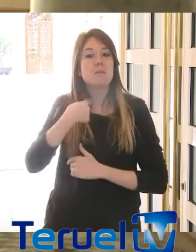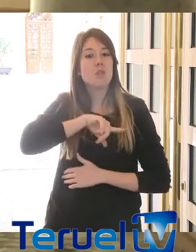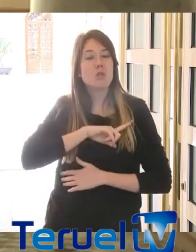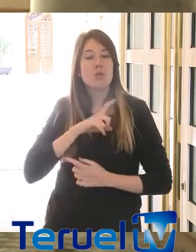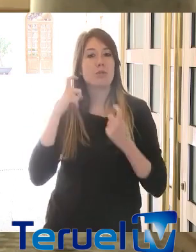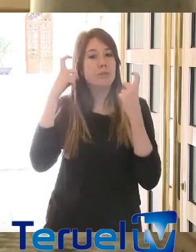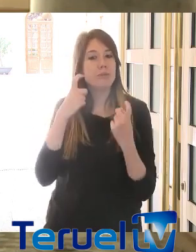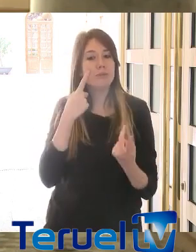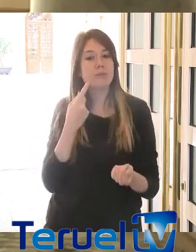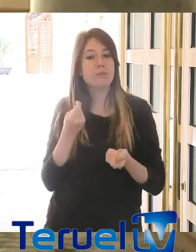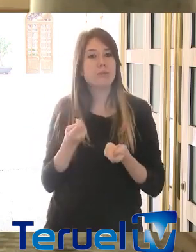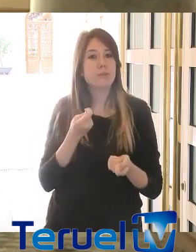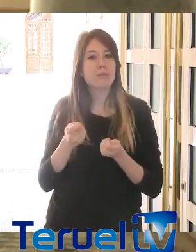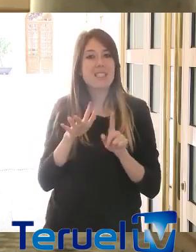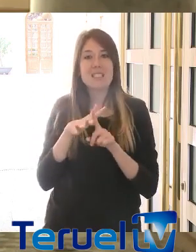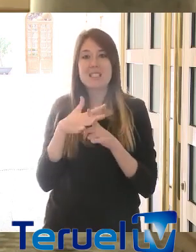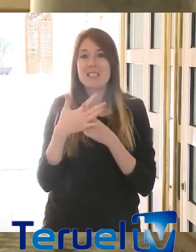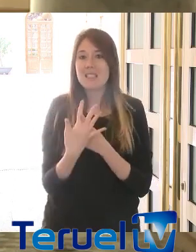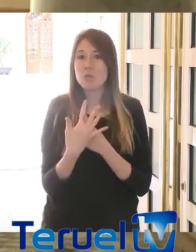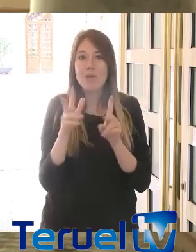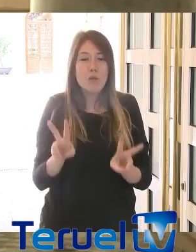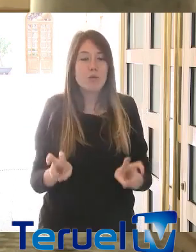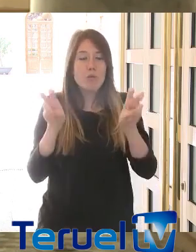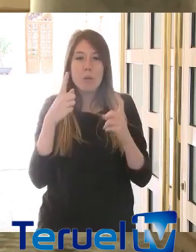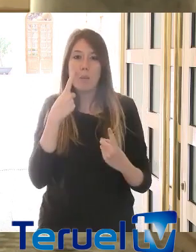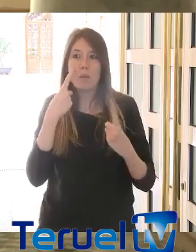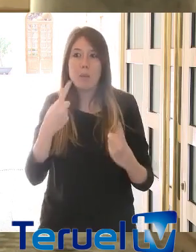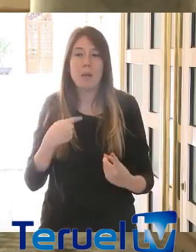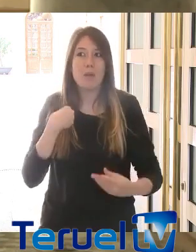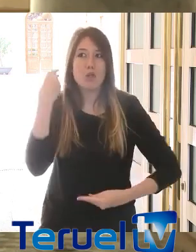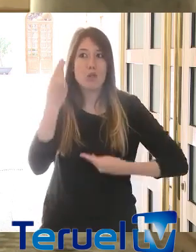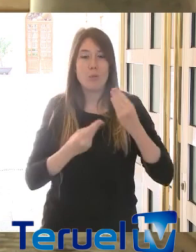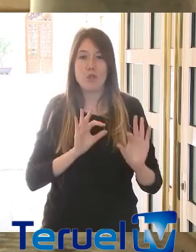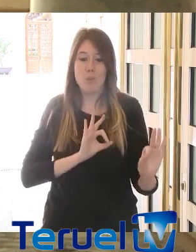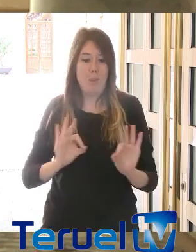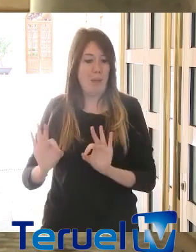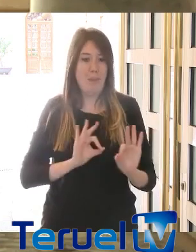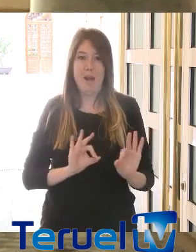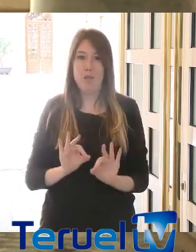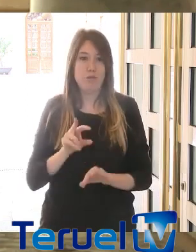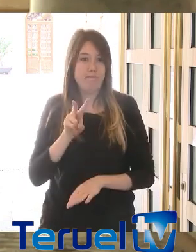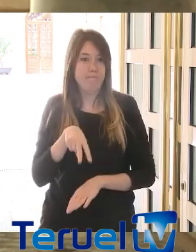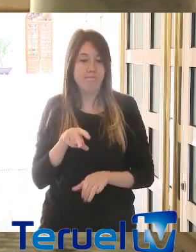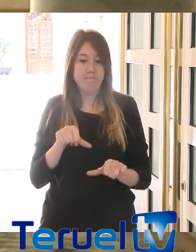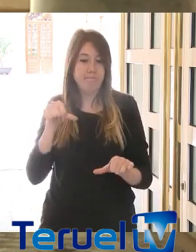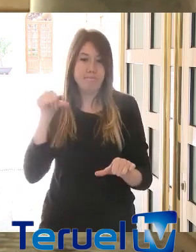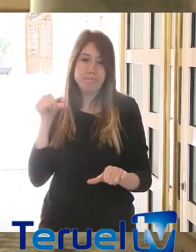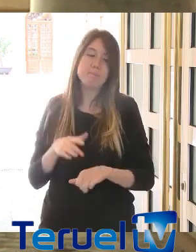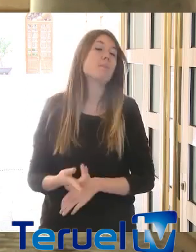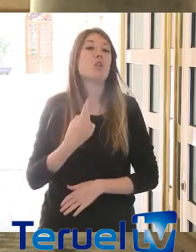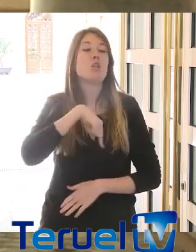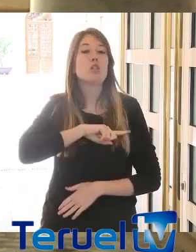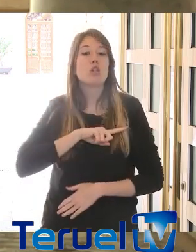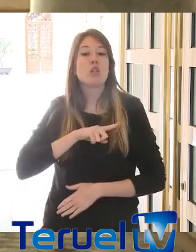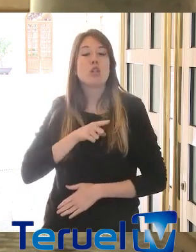de una situación absolutamente inédita para la que yo creo que nadie estábamos preparados. Y nosotros lo que hemos querido aportar,